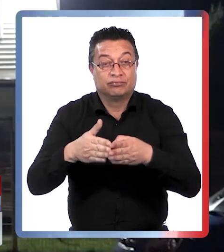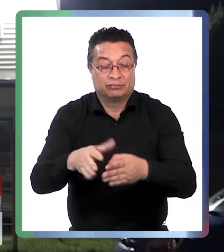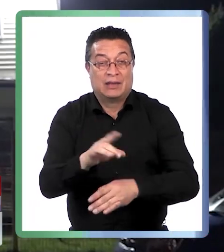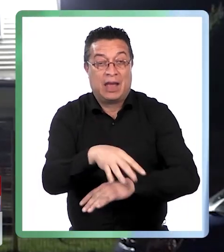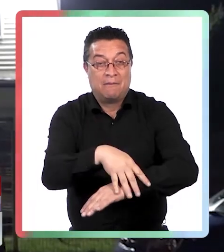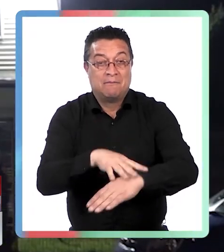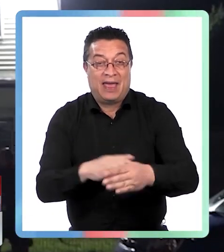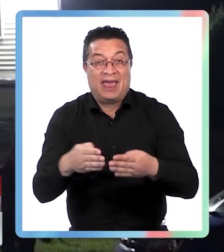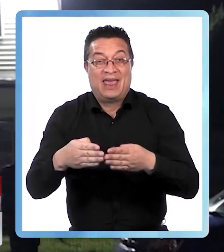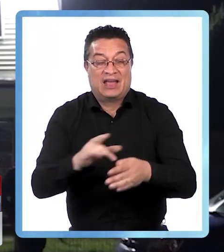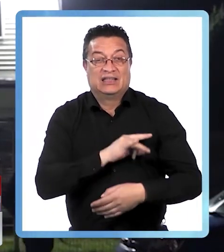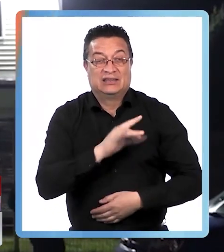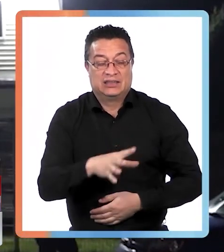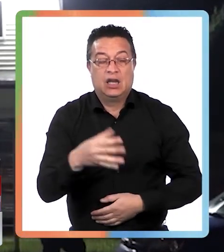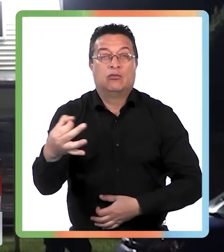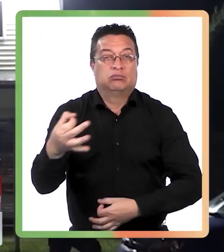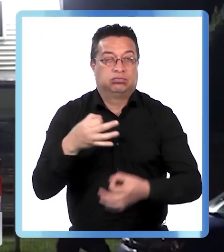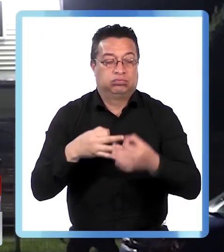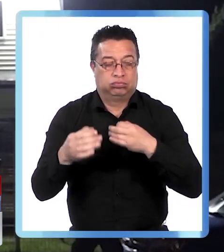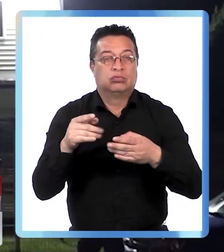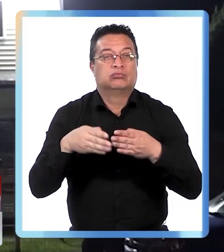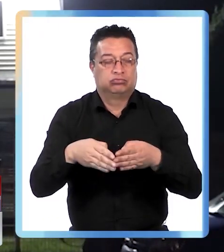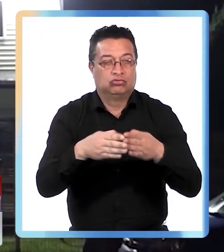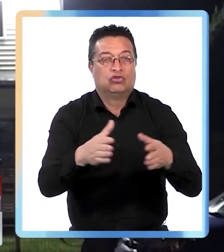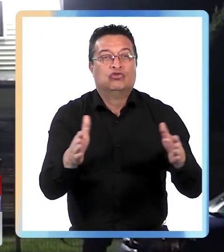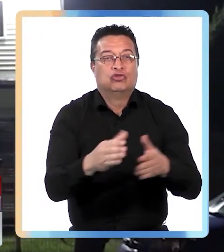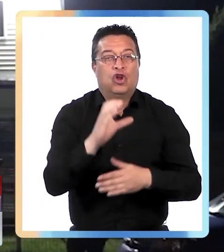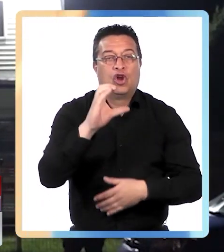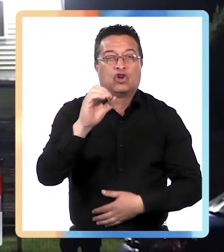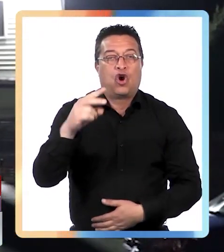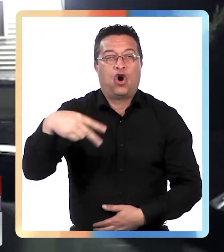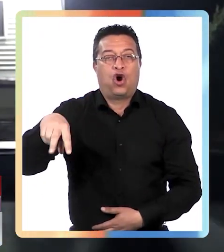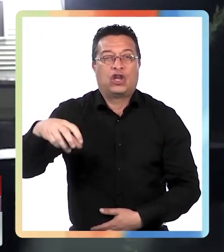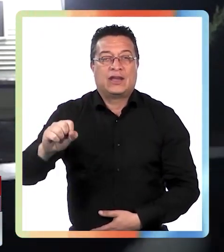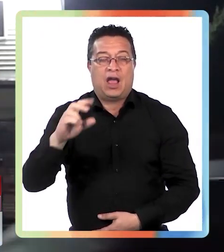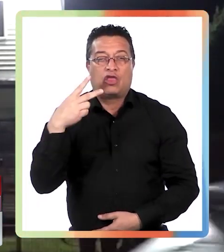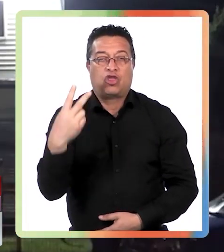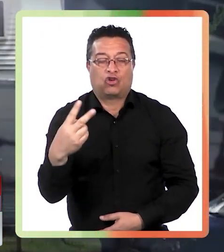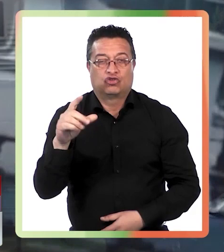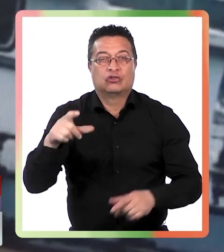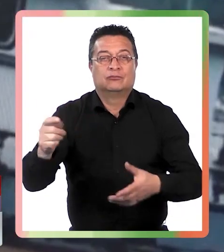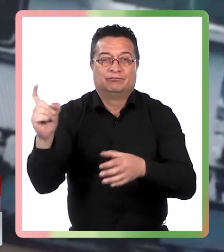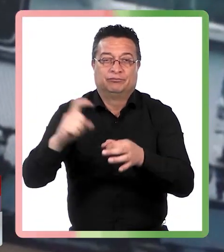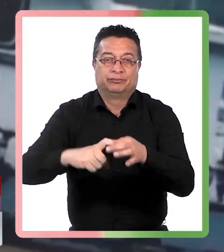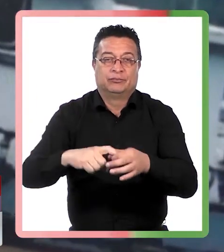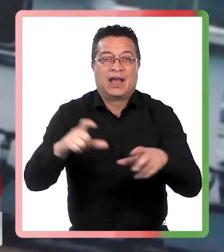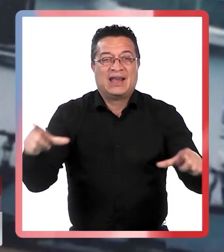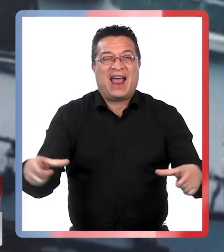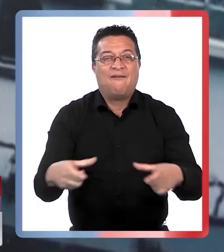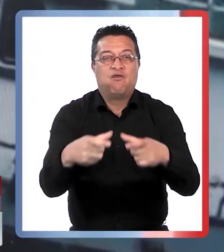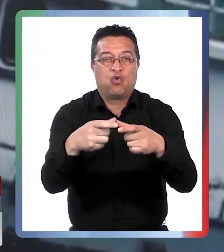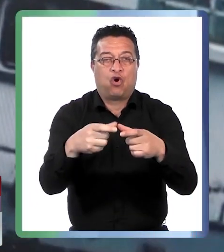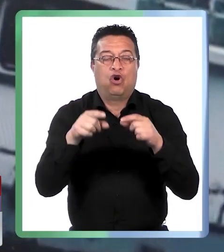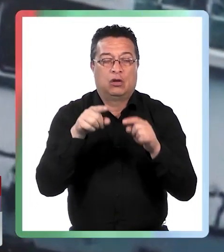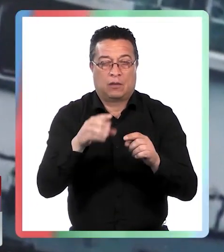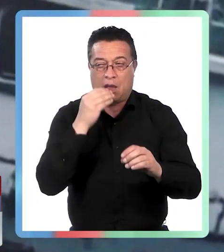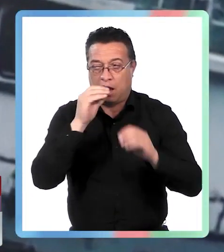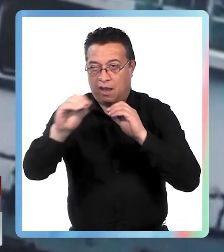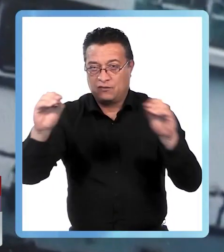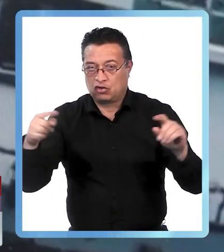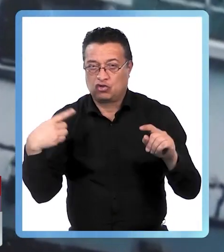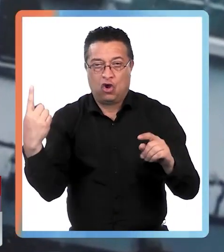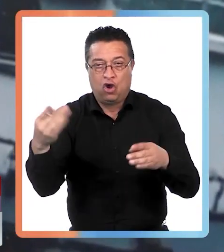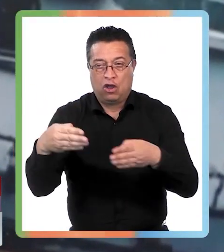Chile se daba cuenta del naufragio de la embarcación menor de nombre Coña 2 con matrícula de Calbuco alertando a todas las demás